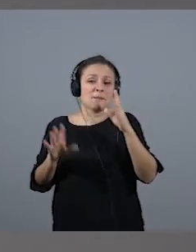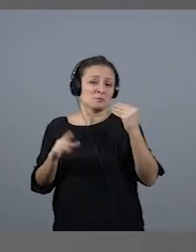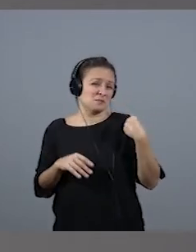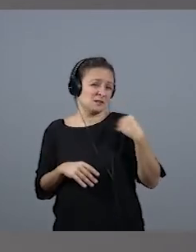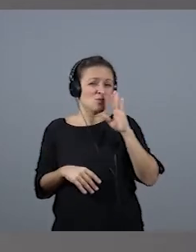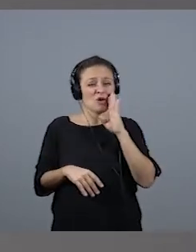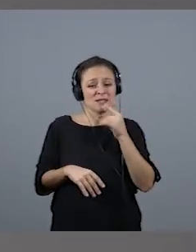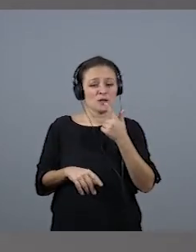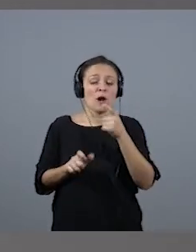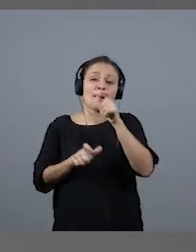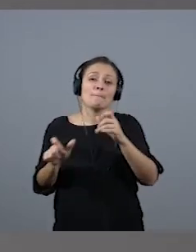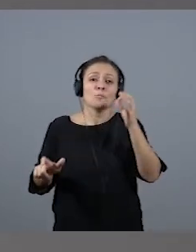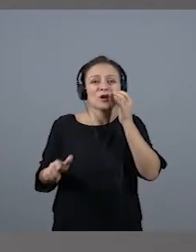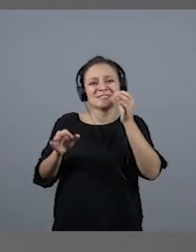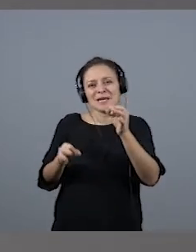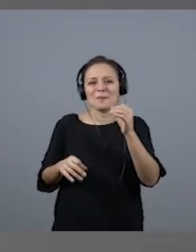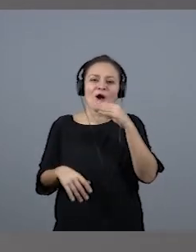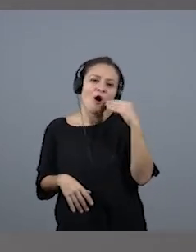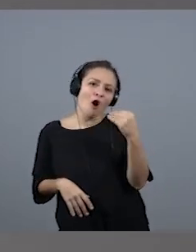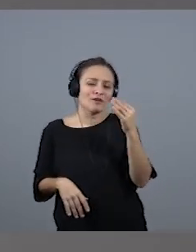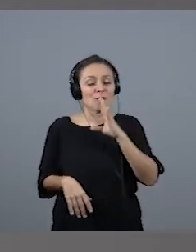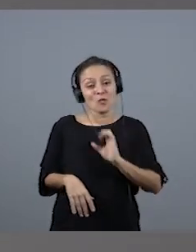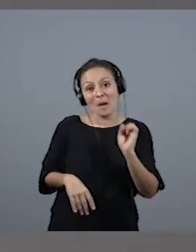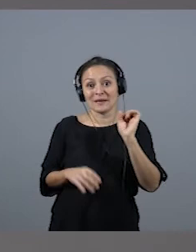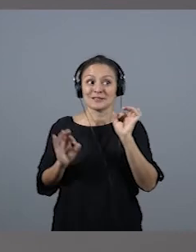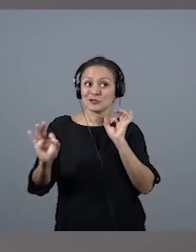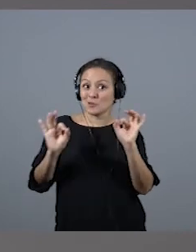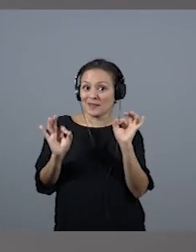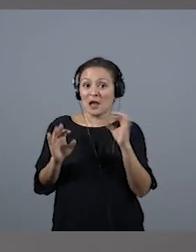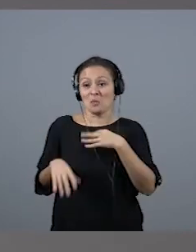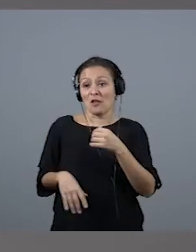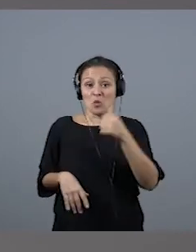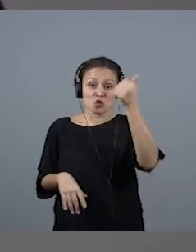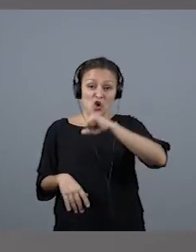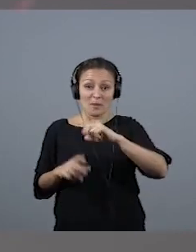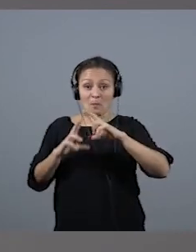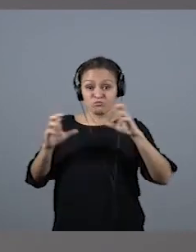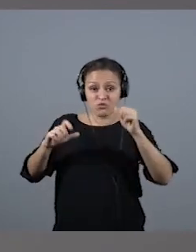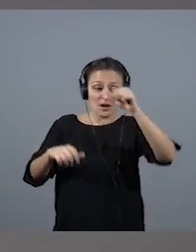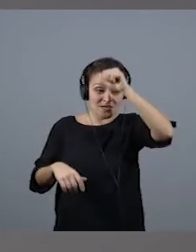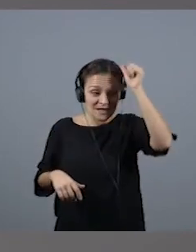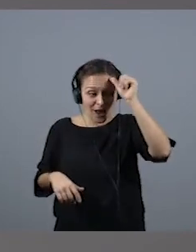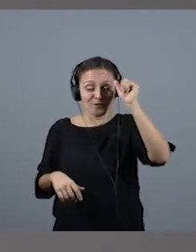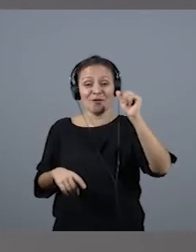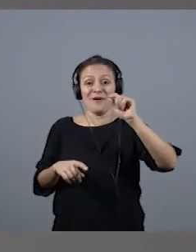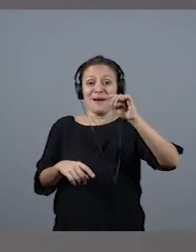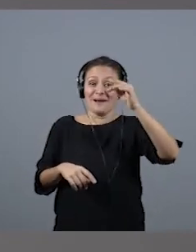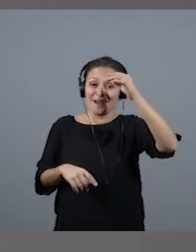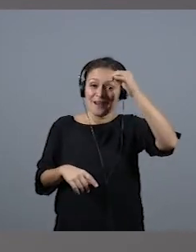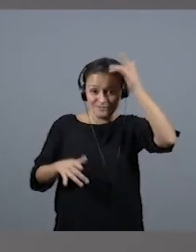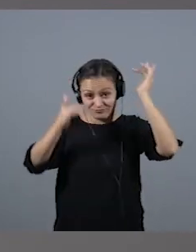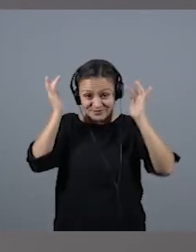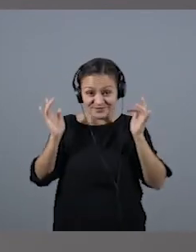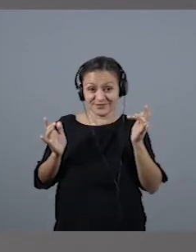vemos la mujer. La mujer siempre joven, guapa, estupenda y allí puede haber un hombre calvo, gordo, con el pelo canoso y no pasa nada.